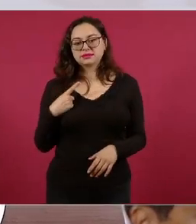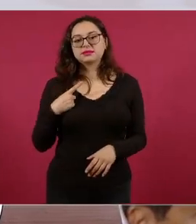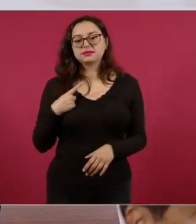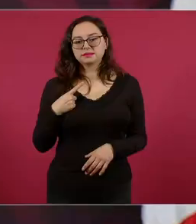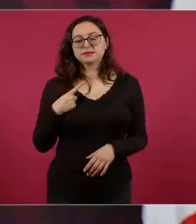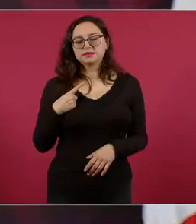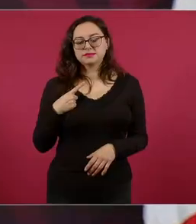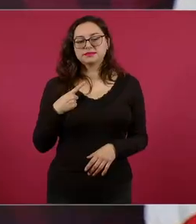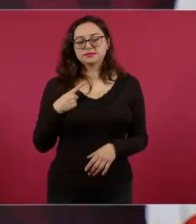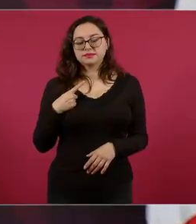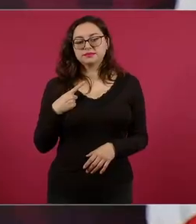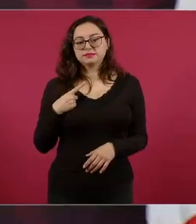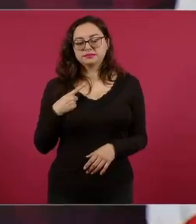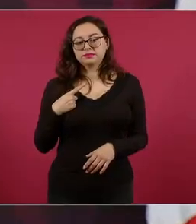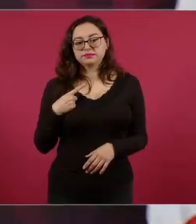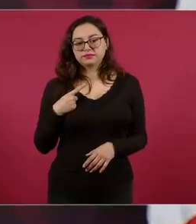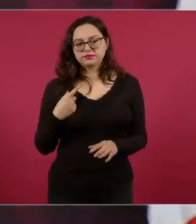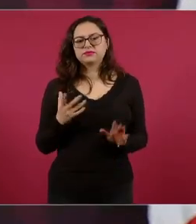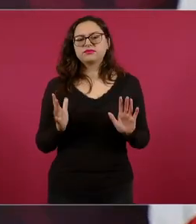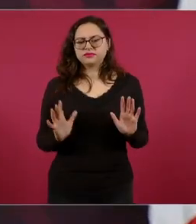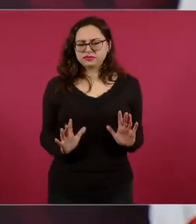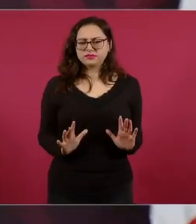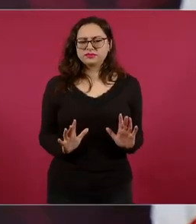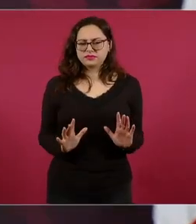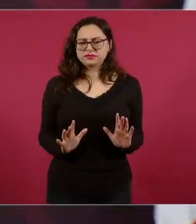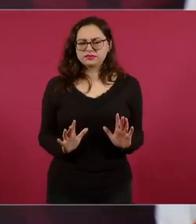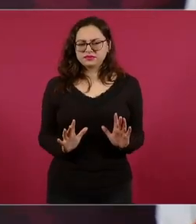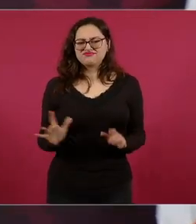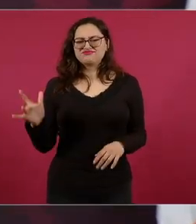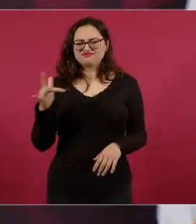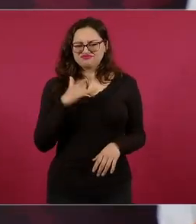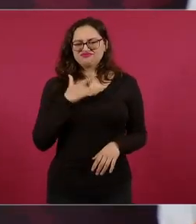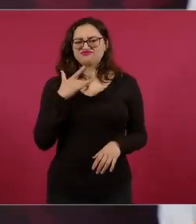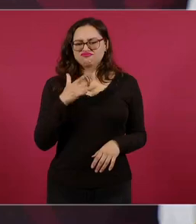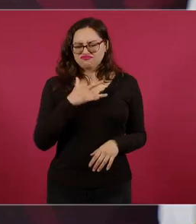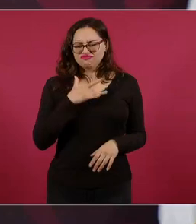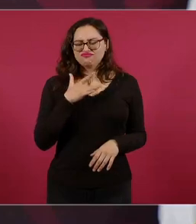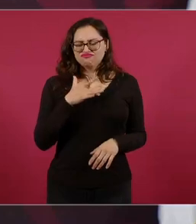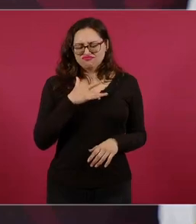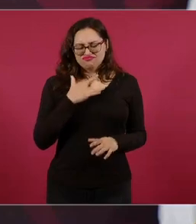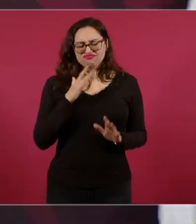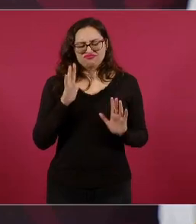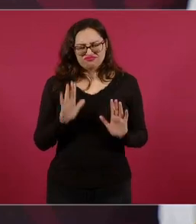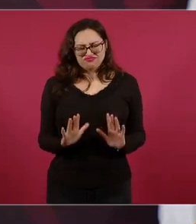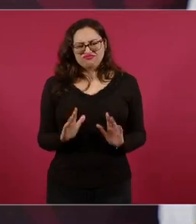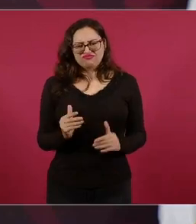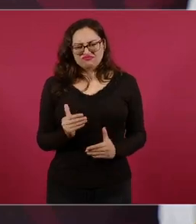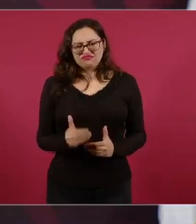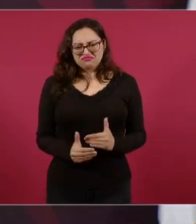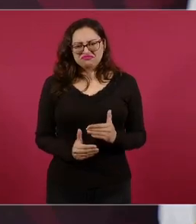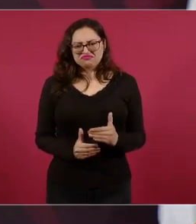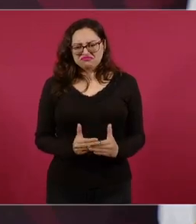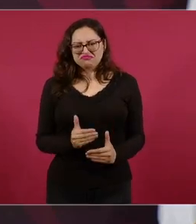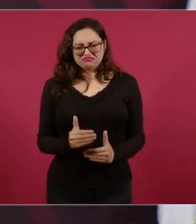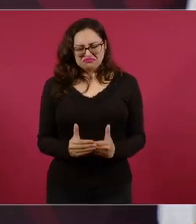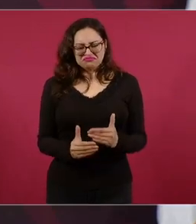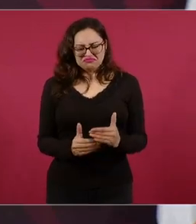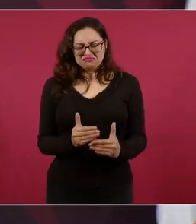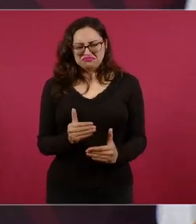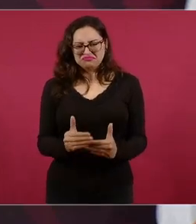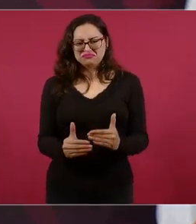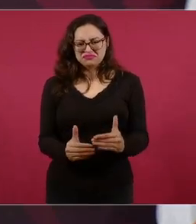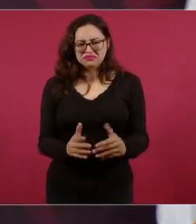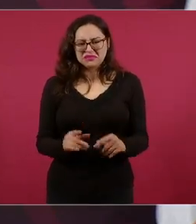y va bien, vamos muy bien en